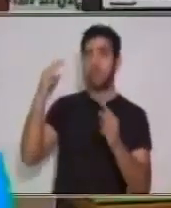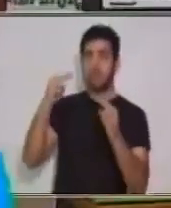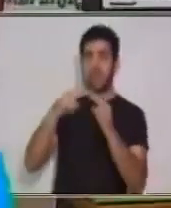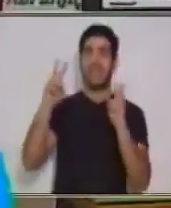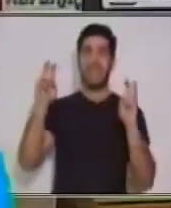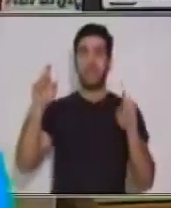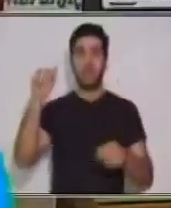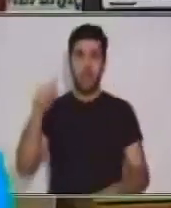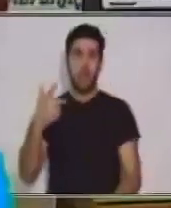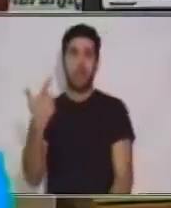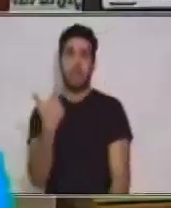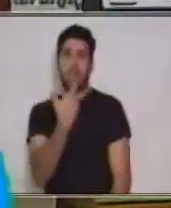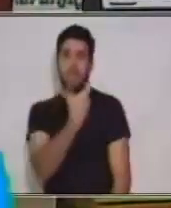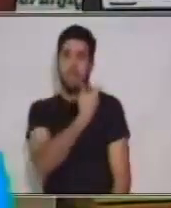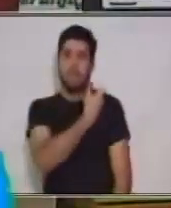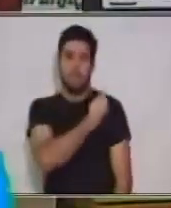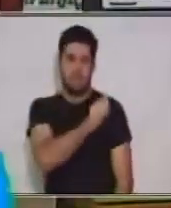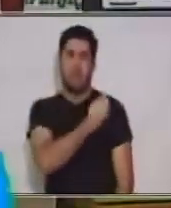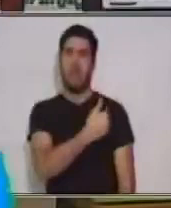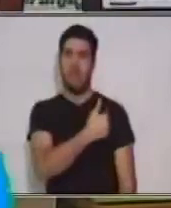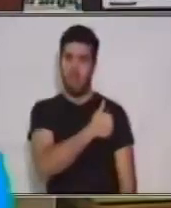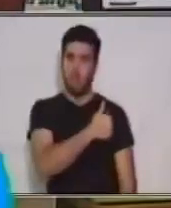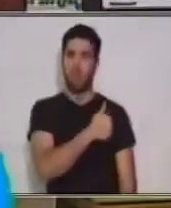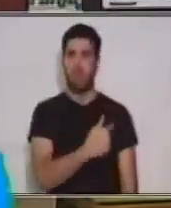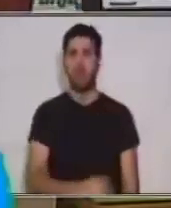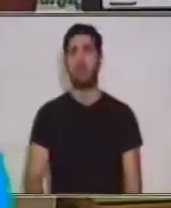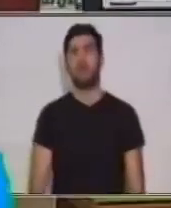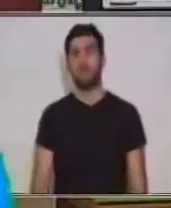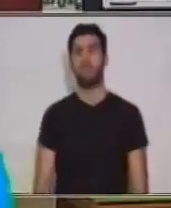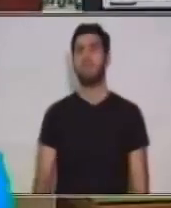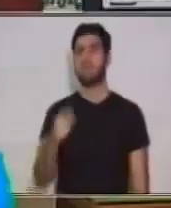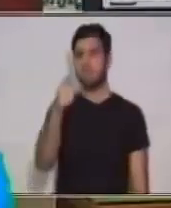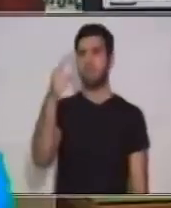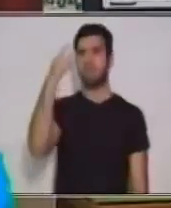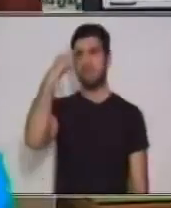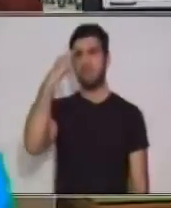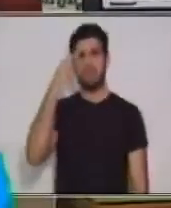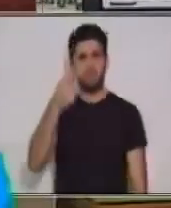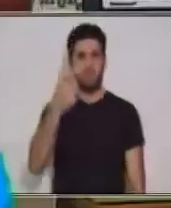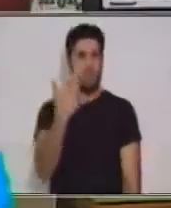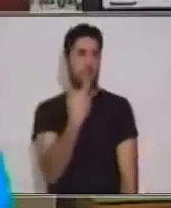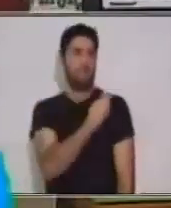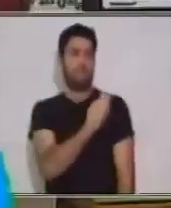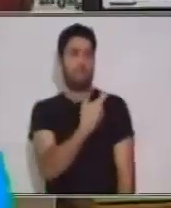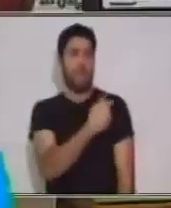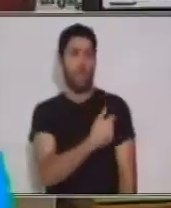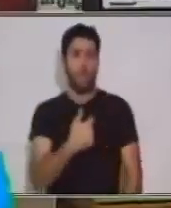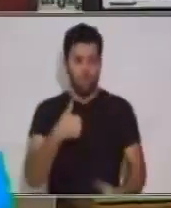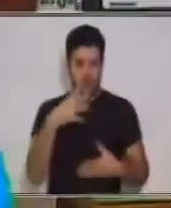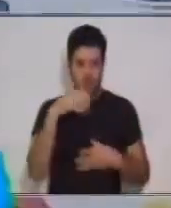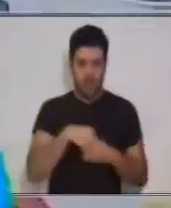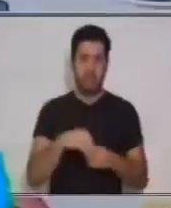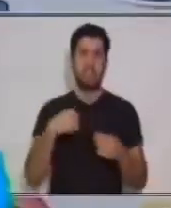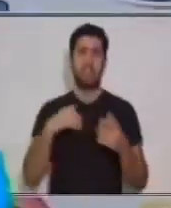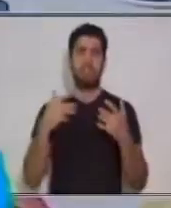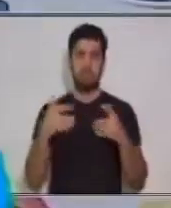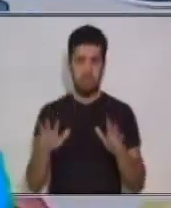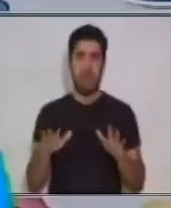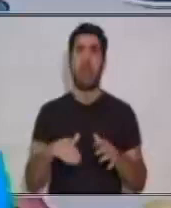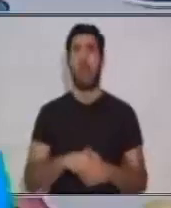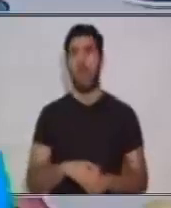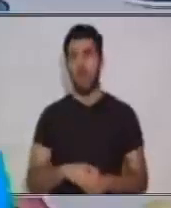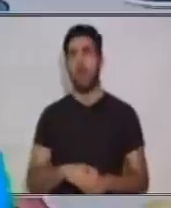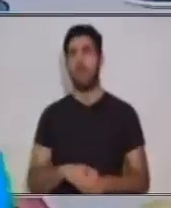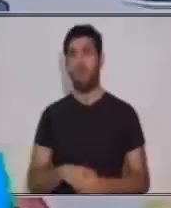las vacunas. ¿Te has preguntado en algún momento qué vacunas son las que tienes? Pues bueno, aunque hay un esquema de